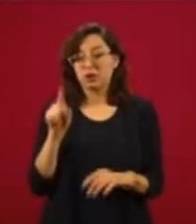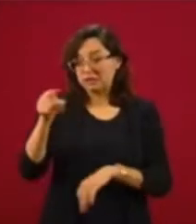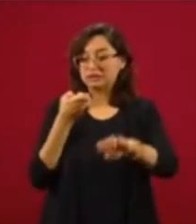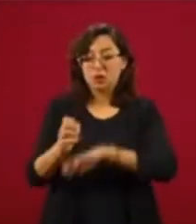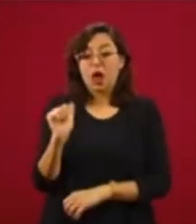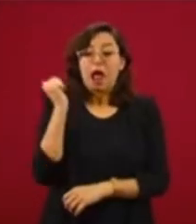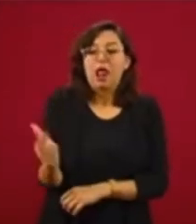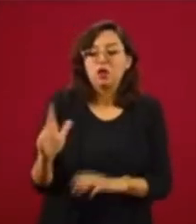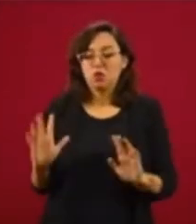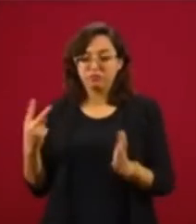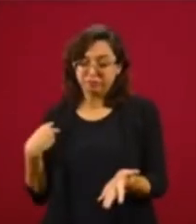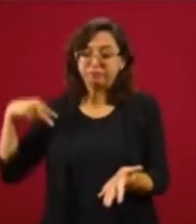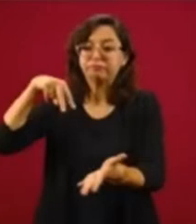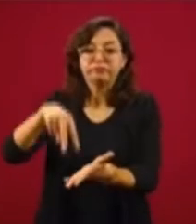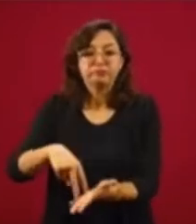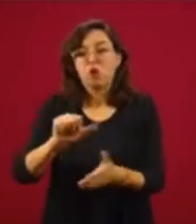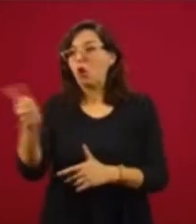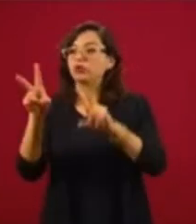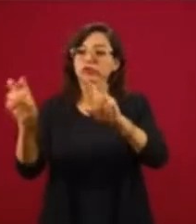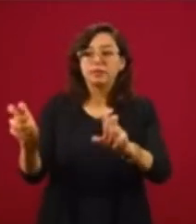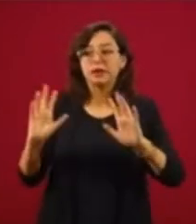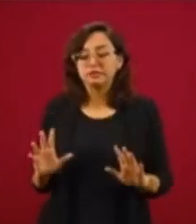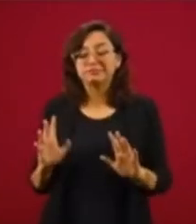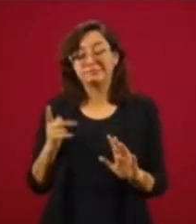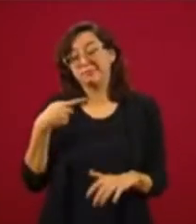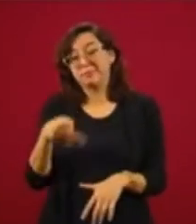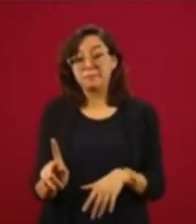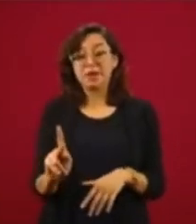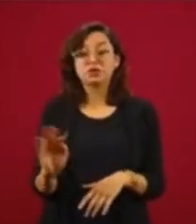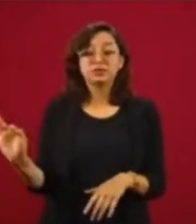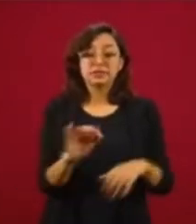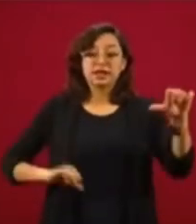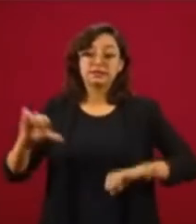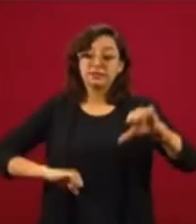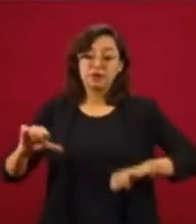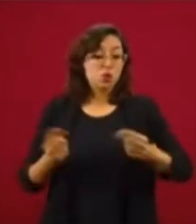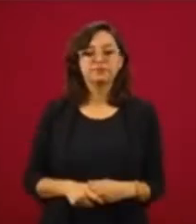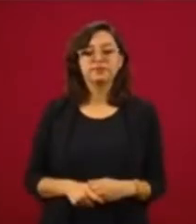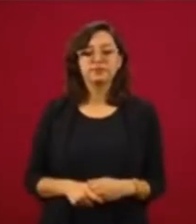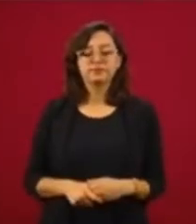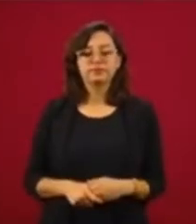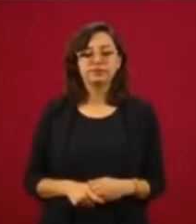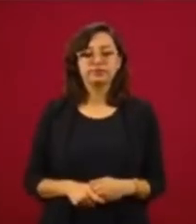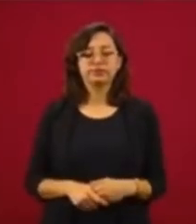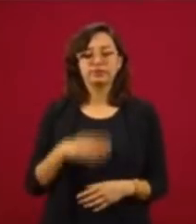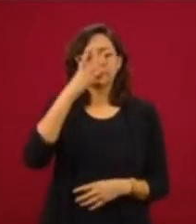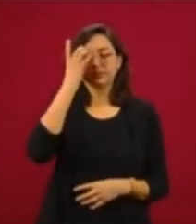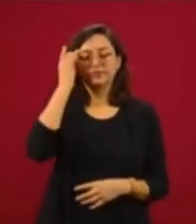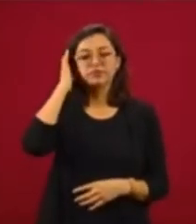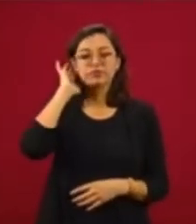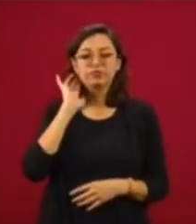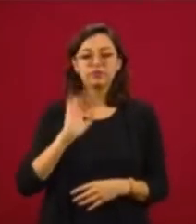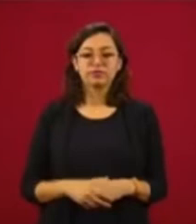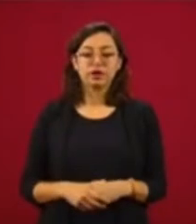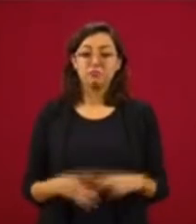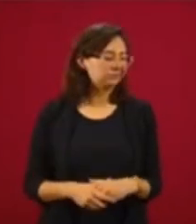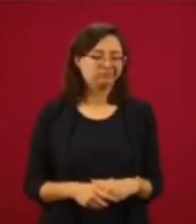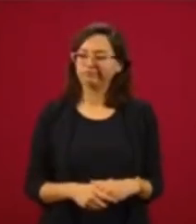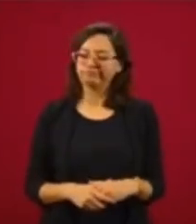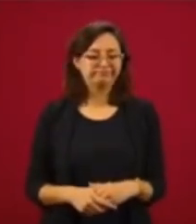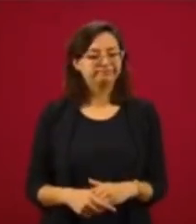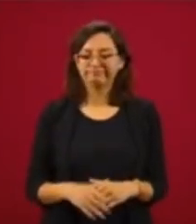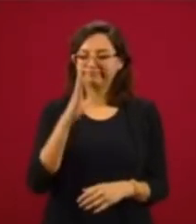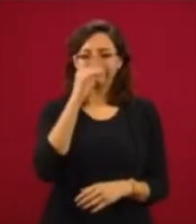Estado, siempre y cuando se trate de una actividad esencial, no acto masivo,